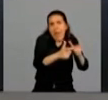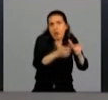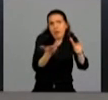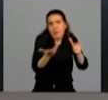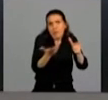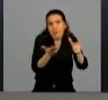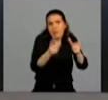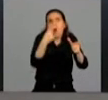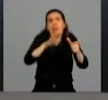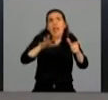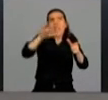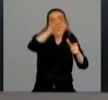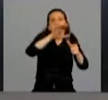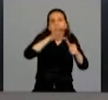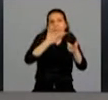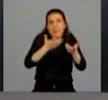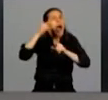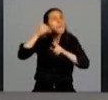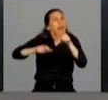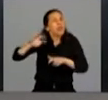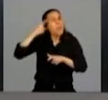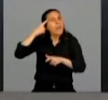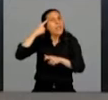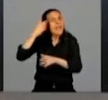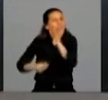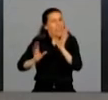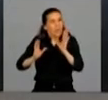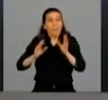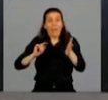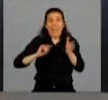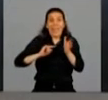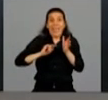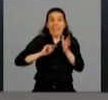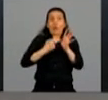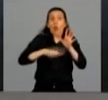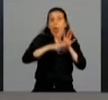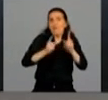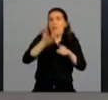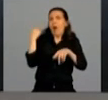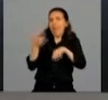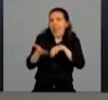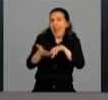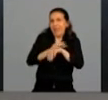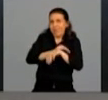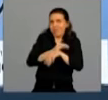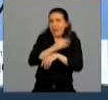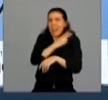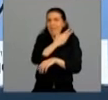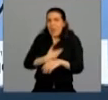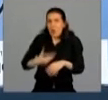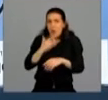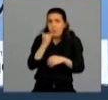otras regiones de la Argentina. Ni en la ciudad de Buenos Aires, como bien mostró en los datos recién el jefe de gobierno,